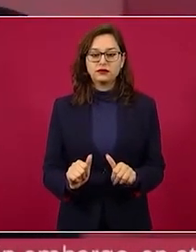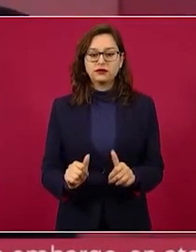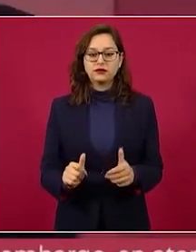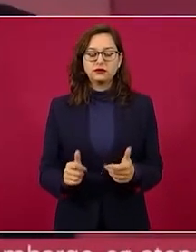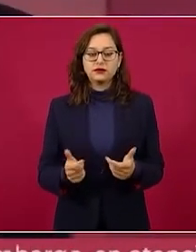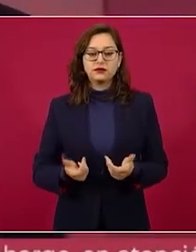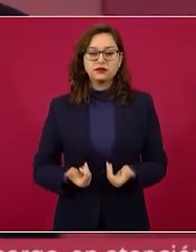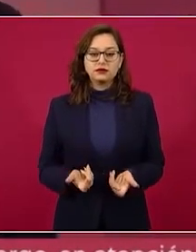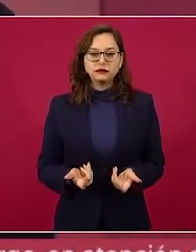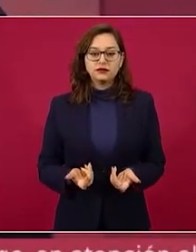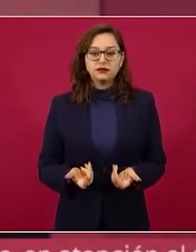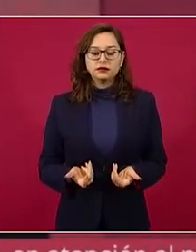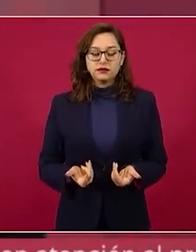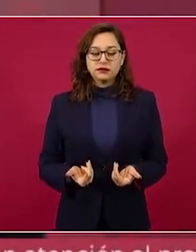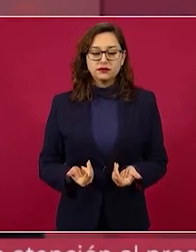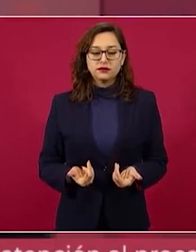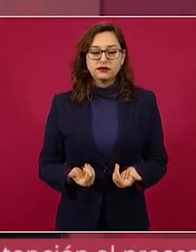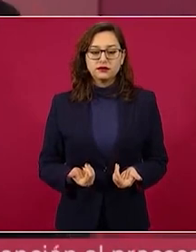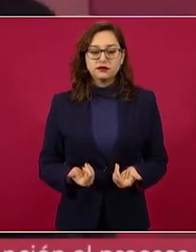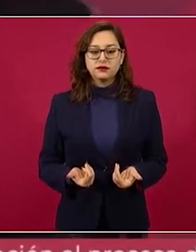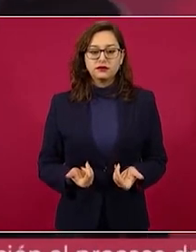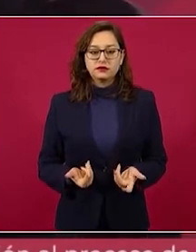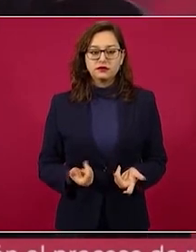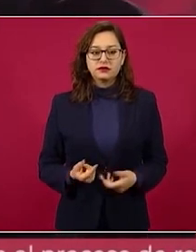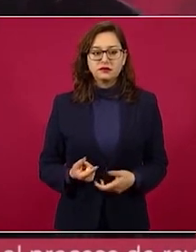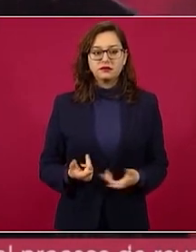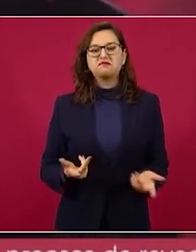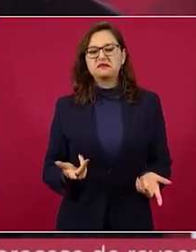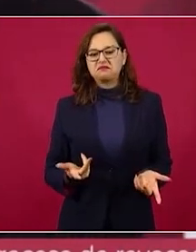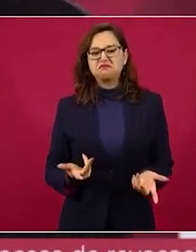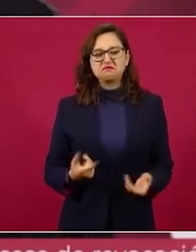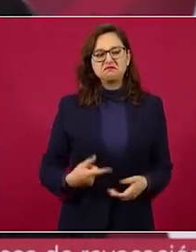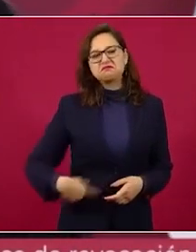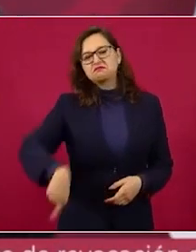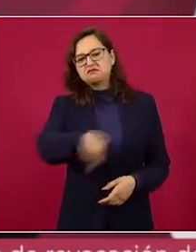se calientan